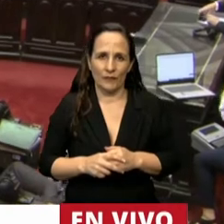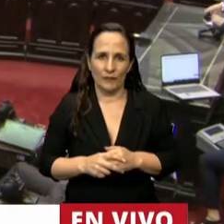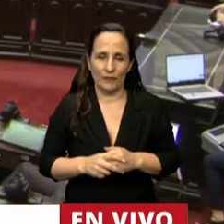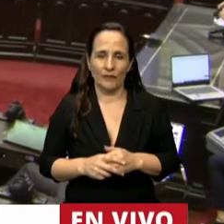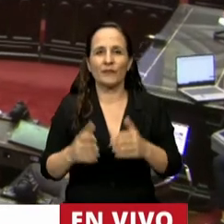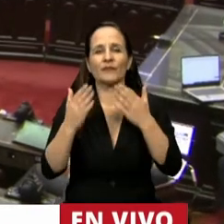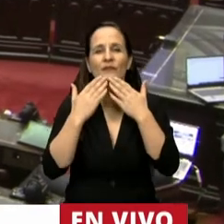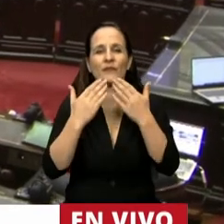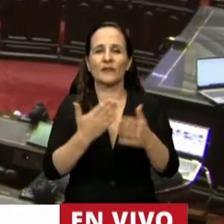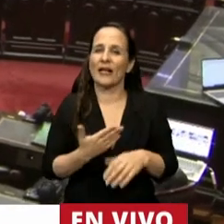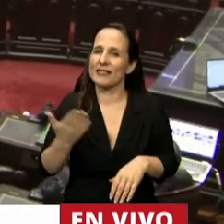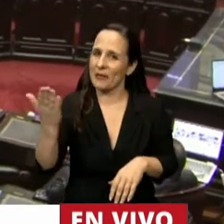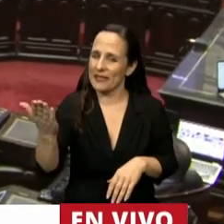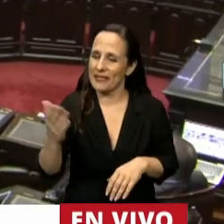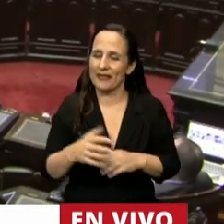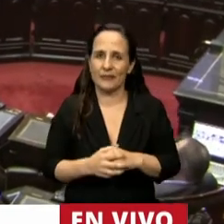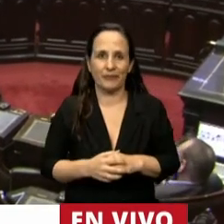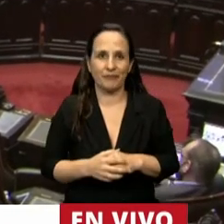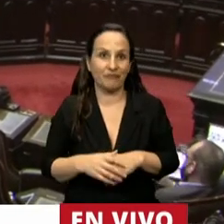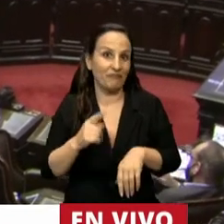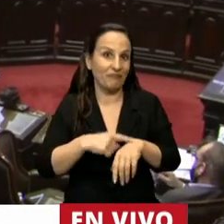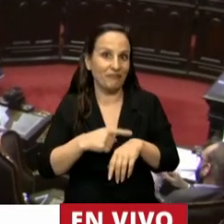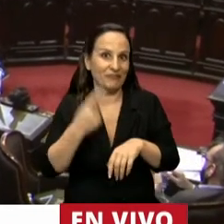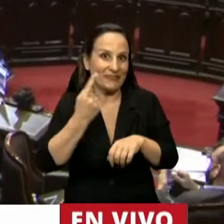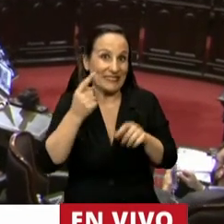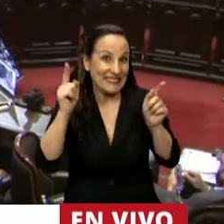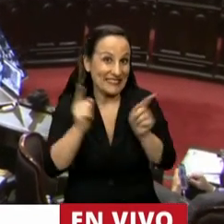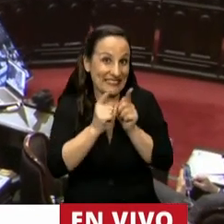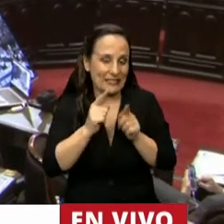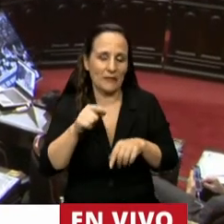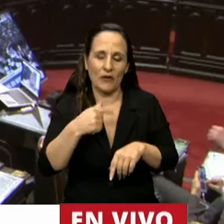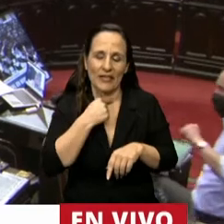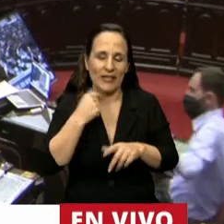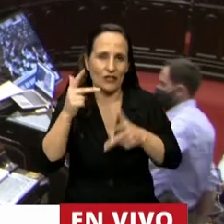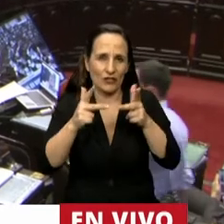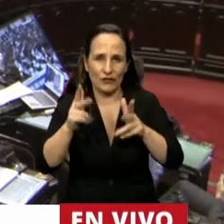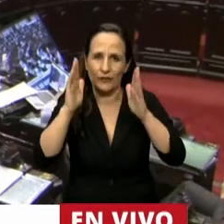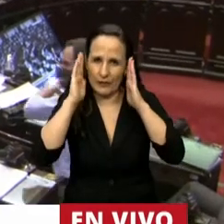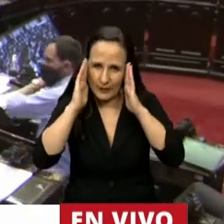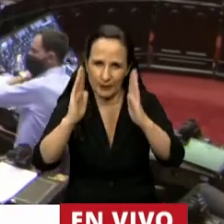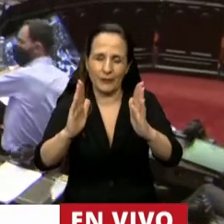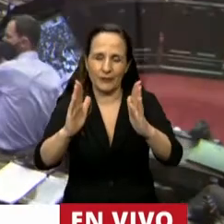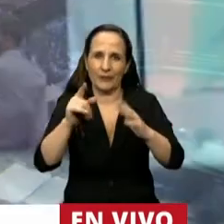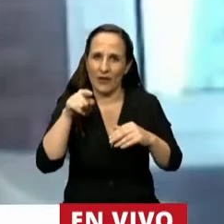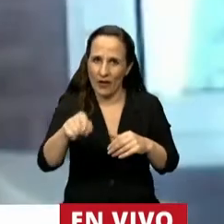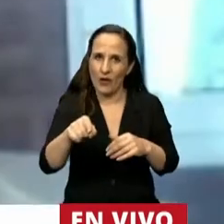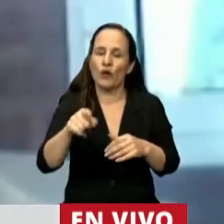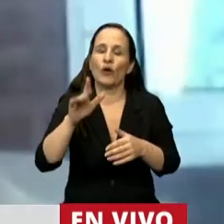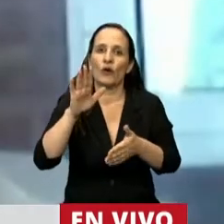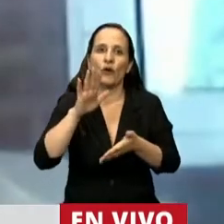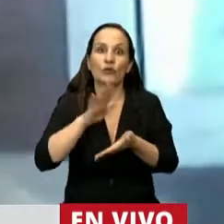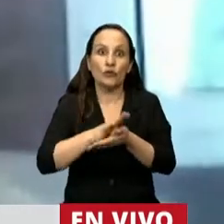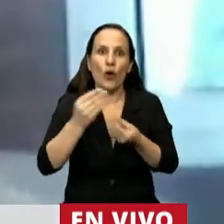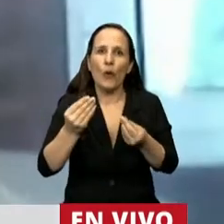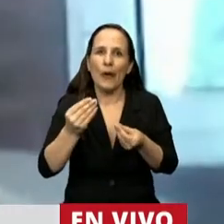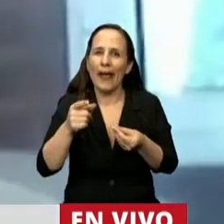Gracias, señor presidente. En estos pocos minutos quiero focalizarme en la agenda que tiene preocupado a